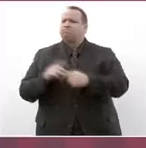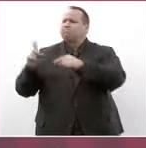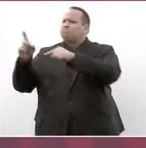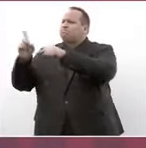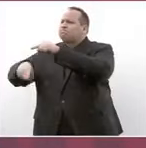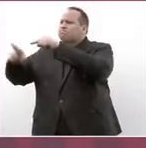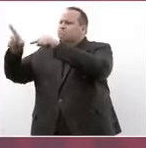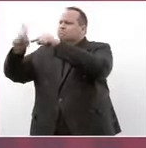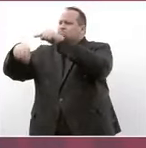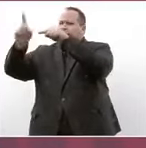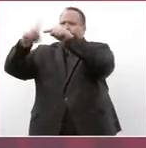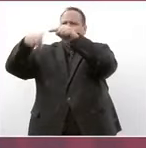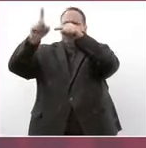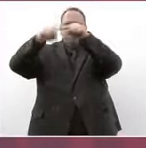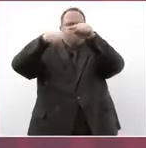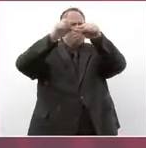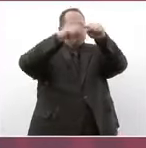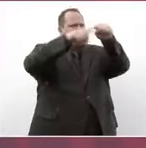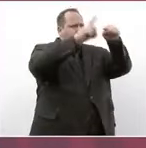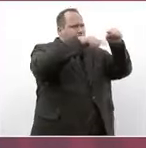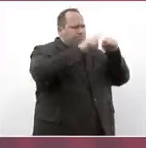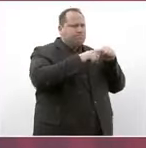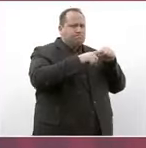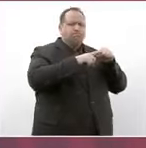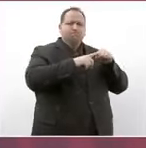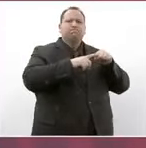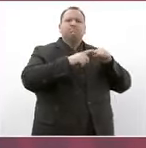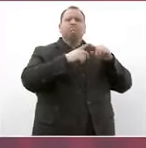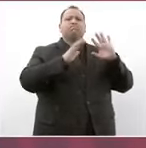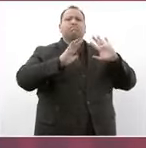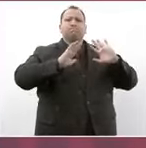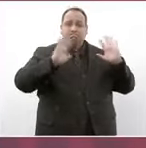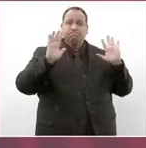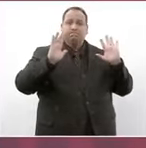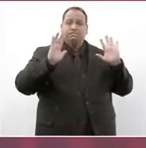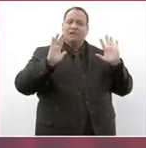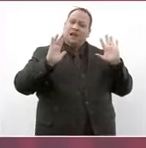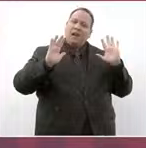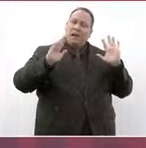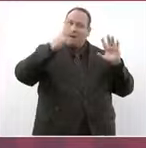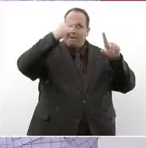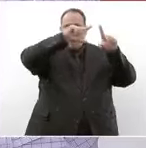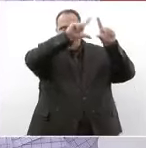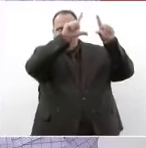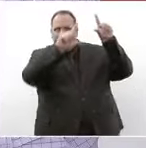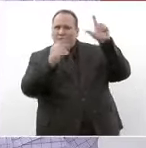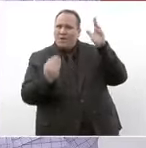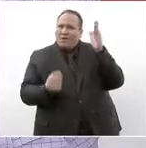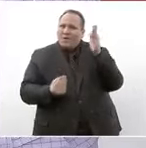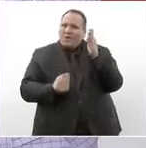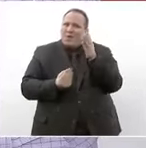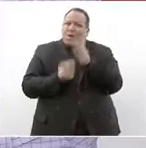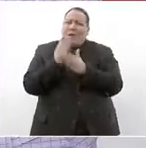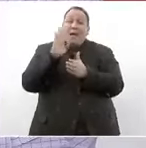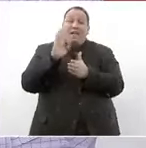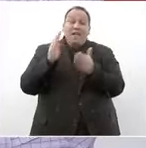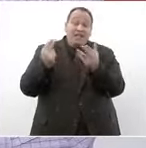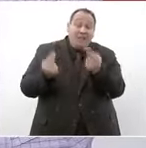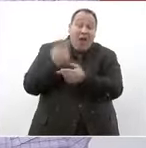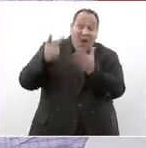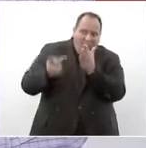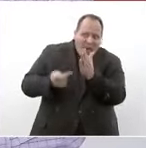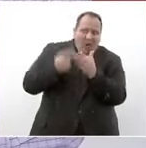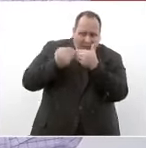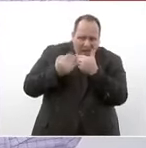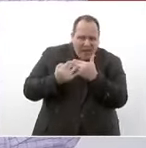la corrupción se está logrando el renacimiento de México por esa